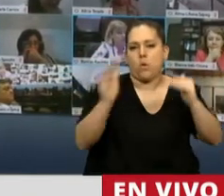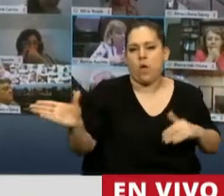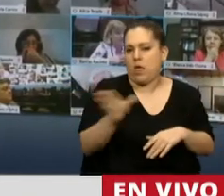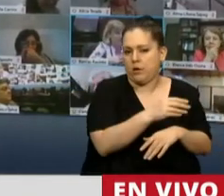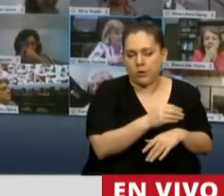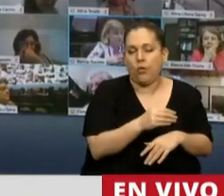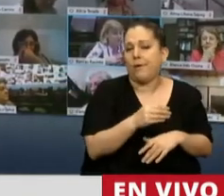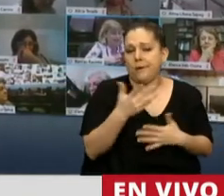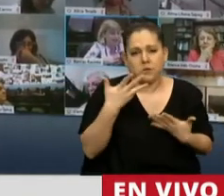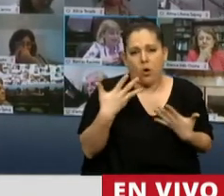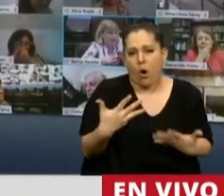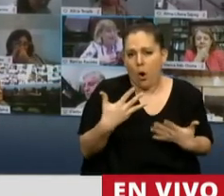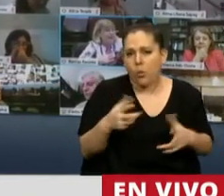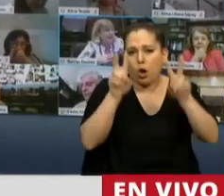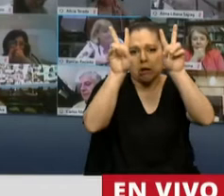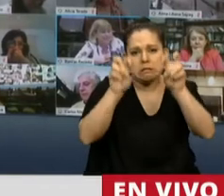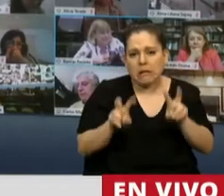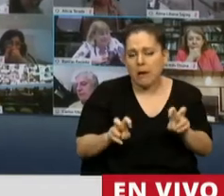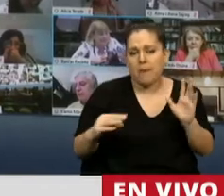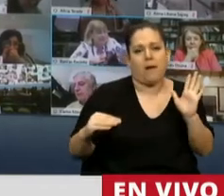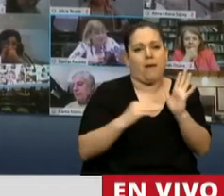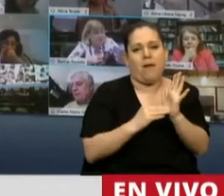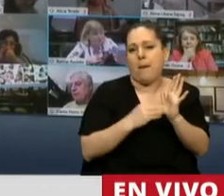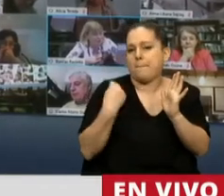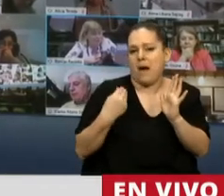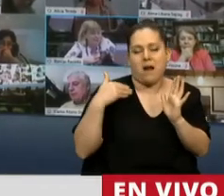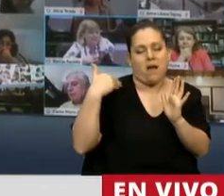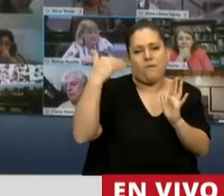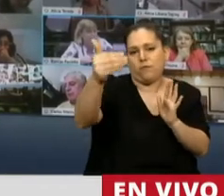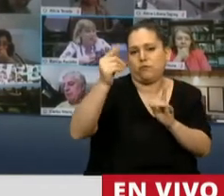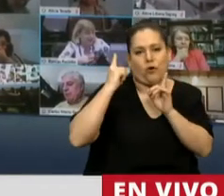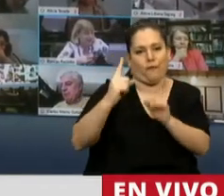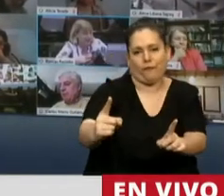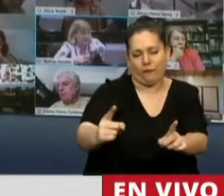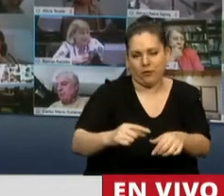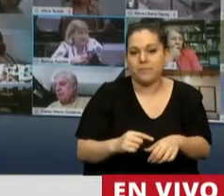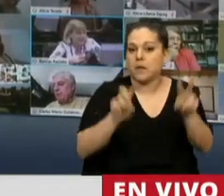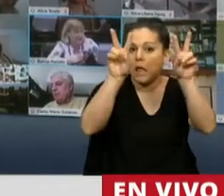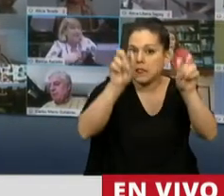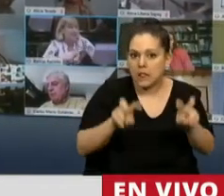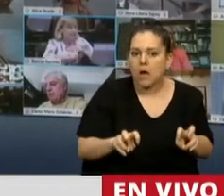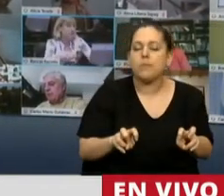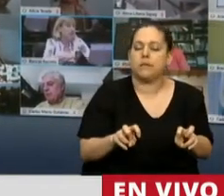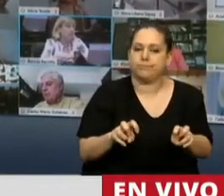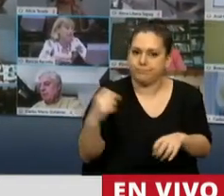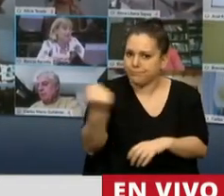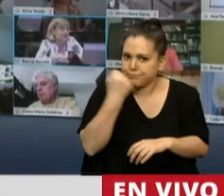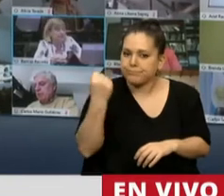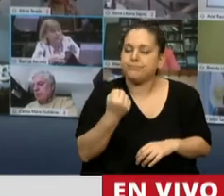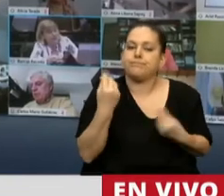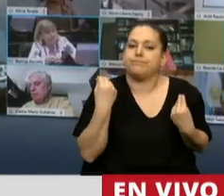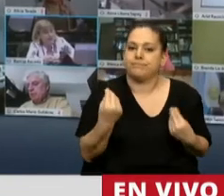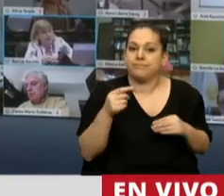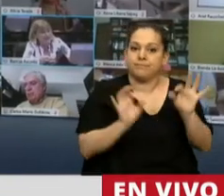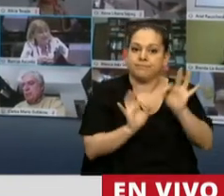Es evidente que son los temas que llegaron para quedarse. Y entre esos temas, vale la pena resaltar que